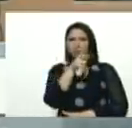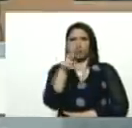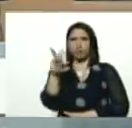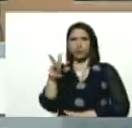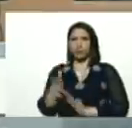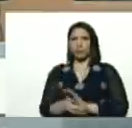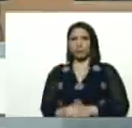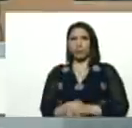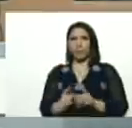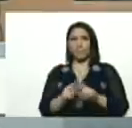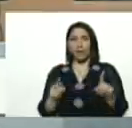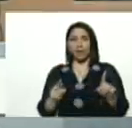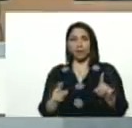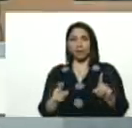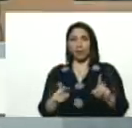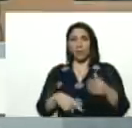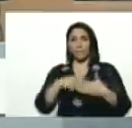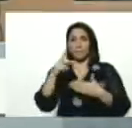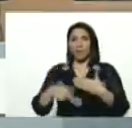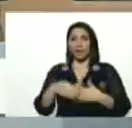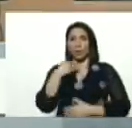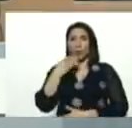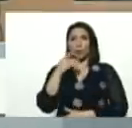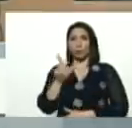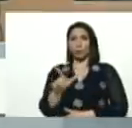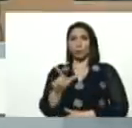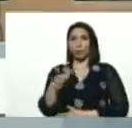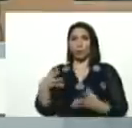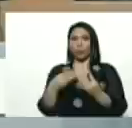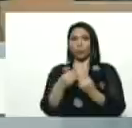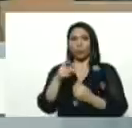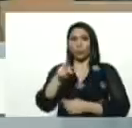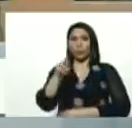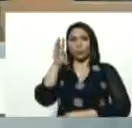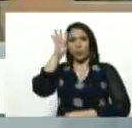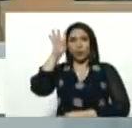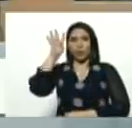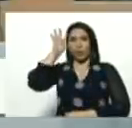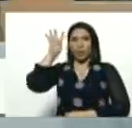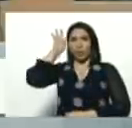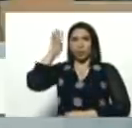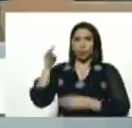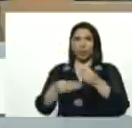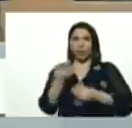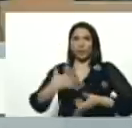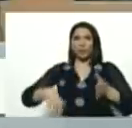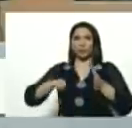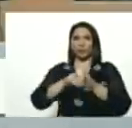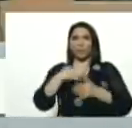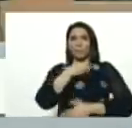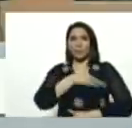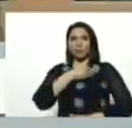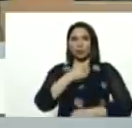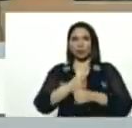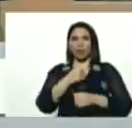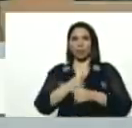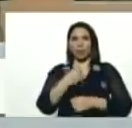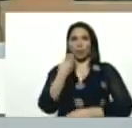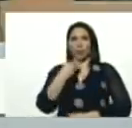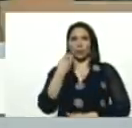para que, el plan de la JPSUV, junto a Pedro, hagamos un relanzamiento, de la misión, chamba juvenil,